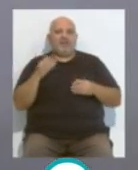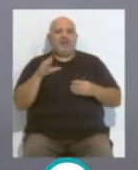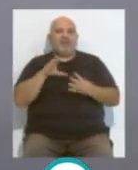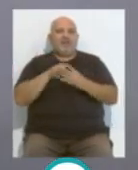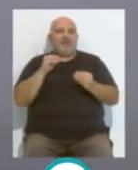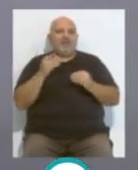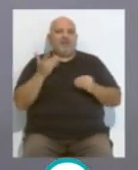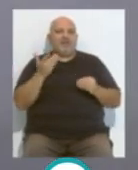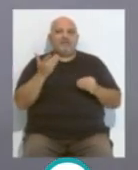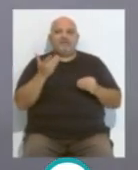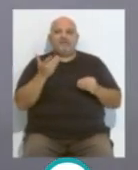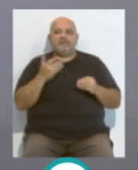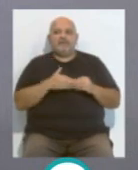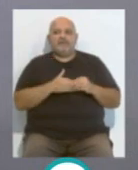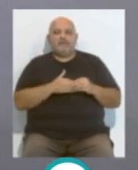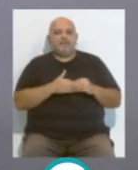comprender pero